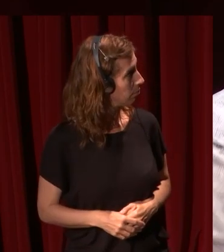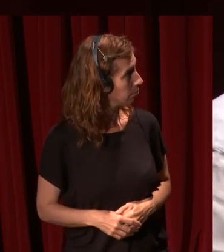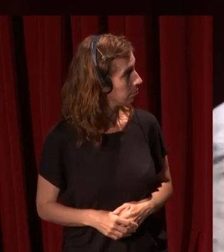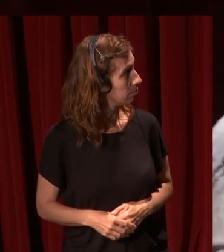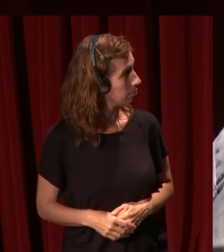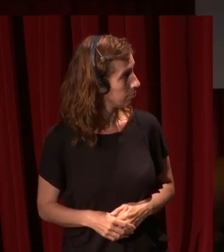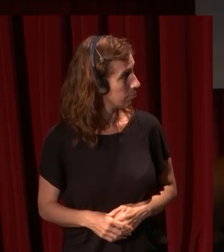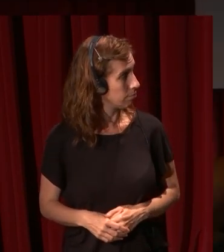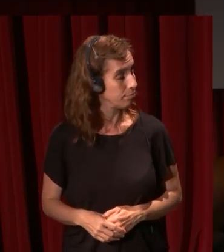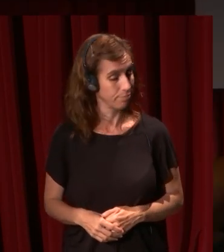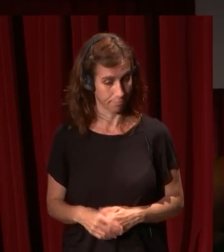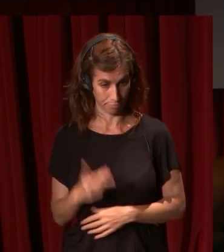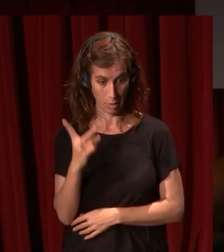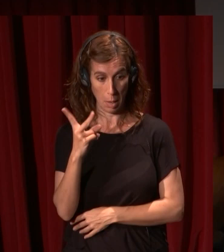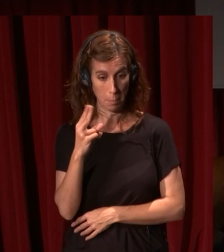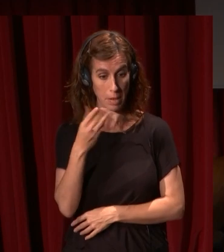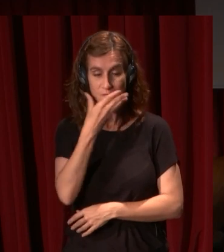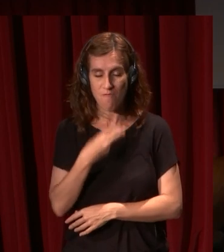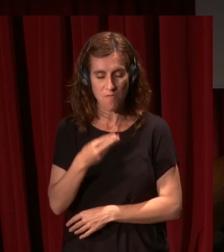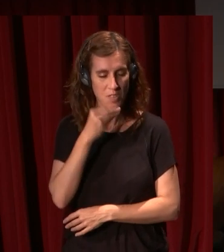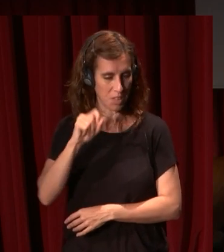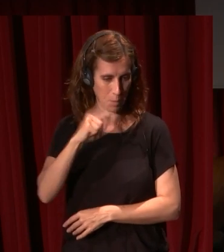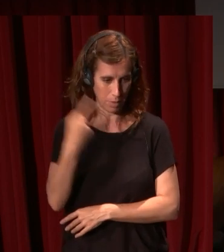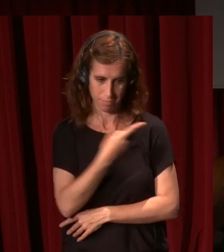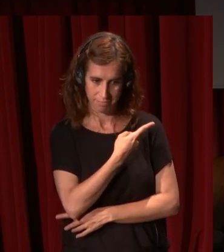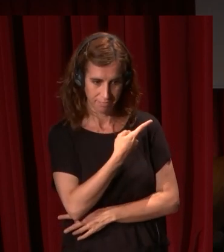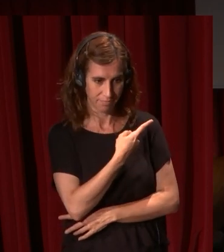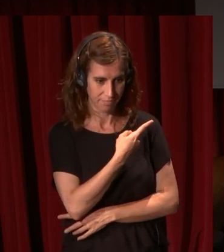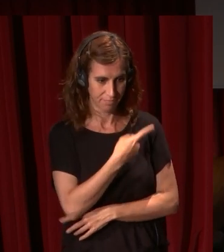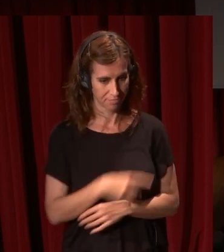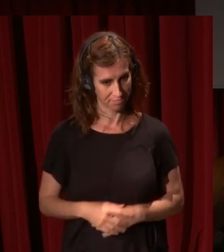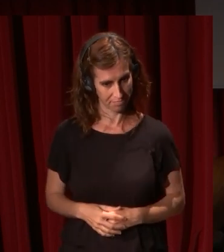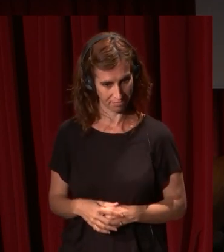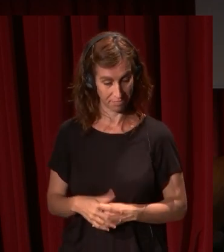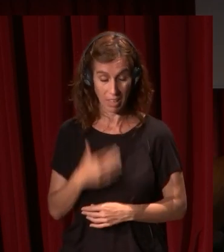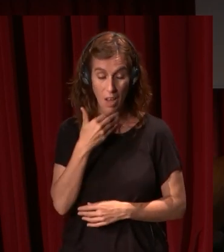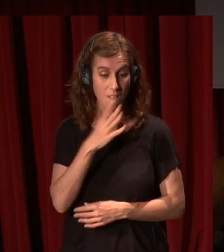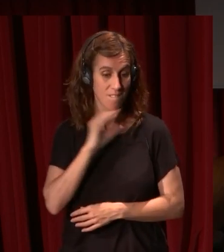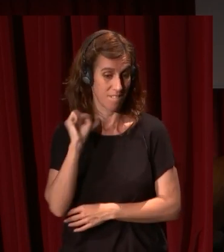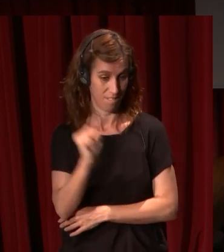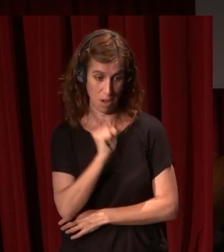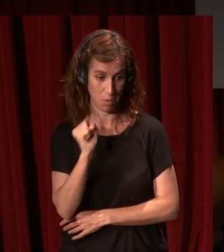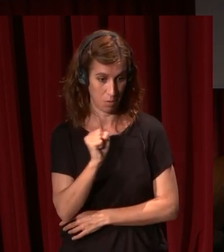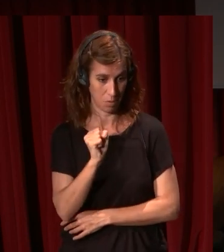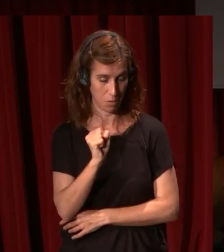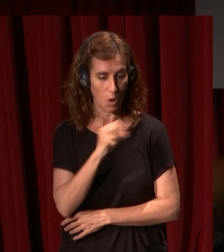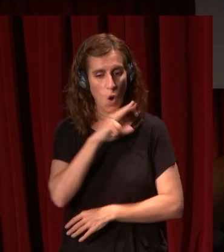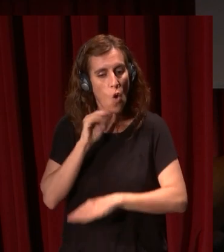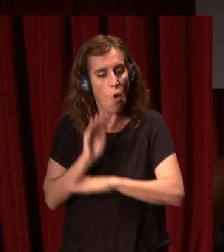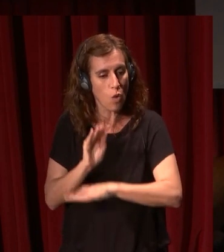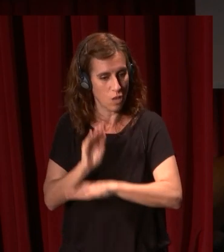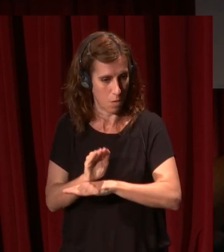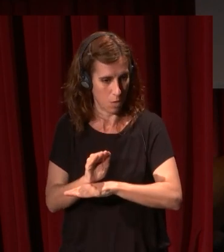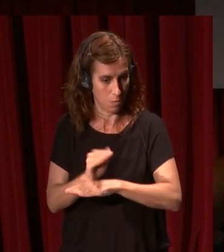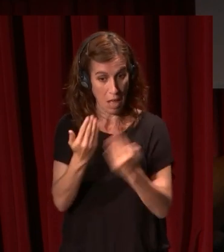una de las parejas más bonitas de la exposición también esto responde una de las cosas maravillosas de ser conservador y de hacer unas exposiciones